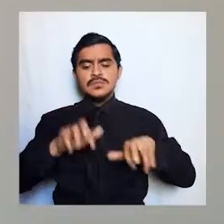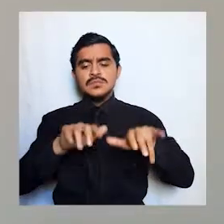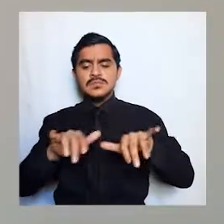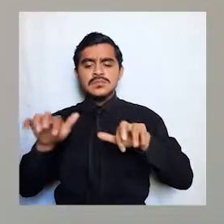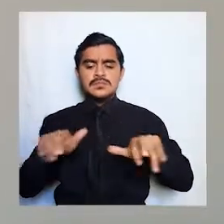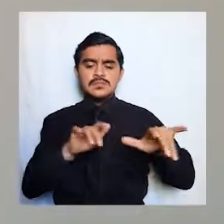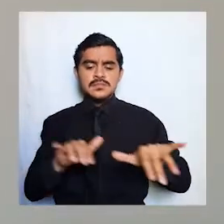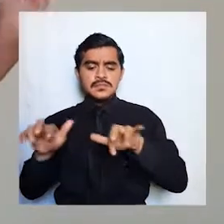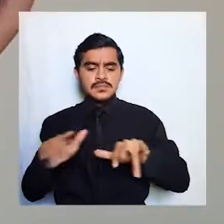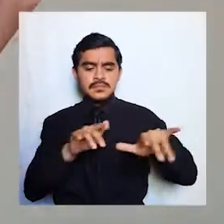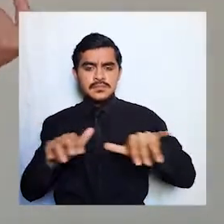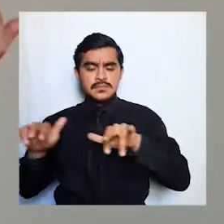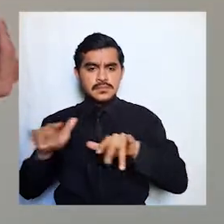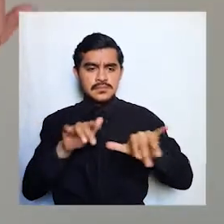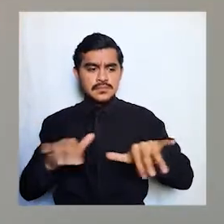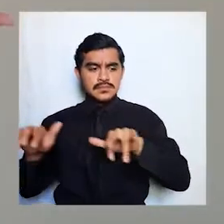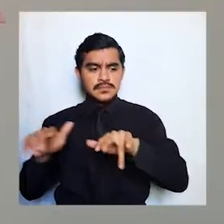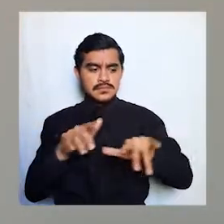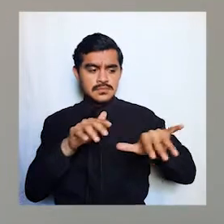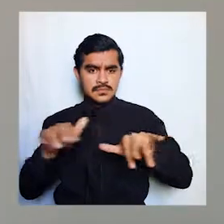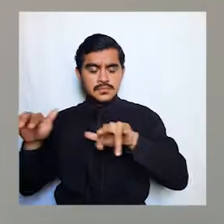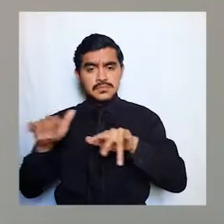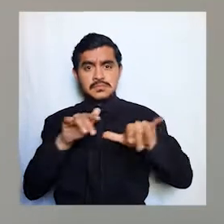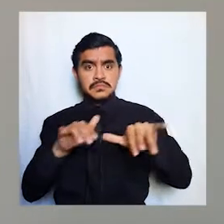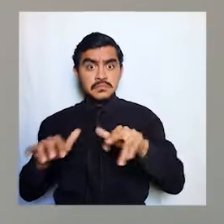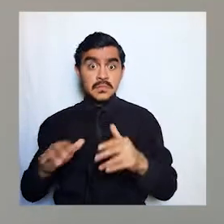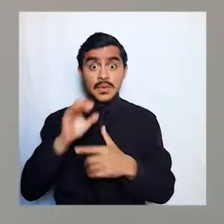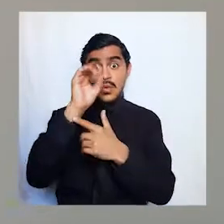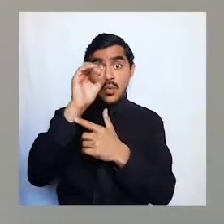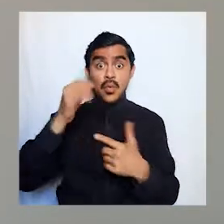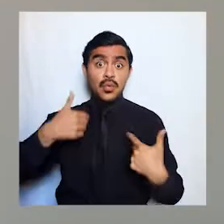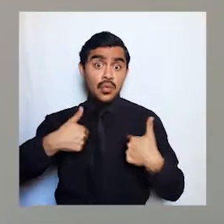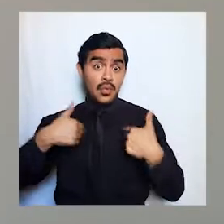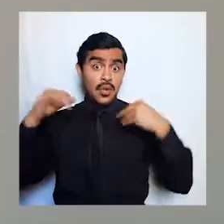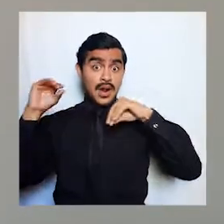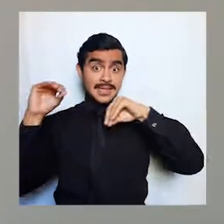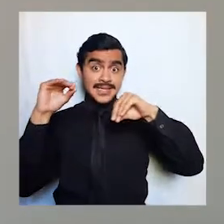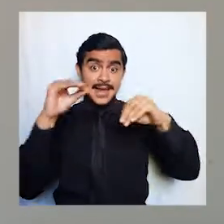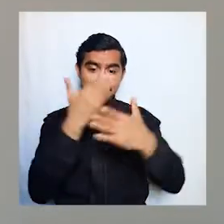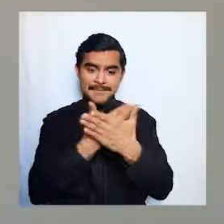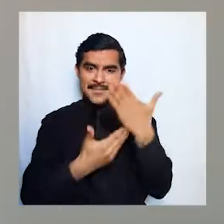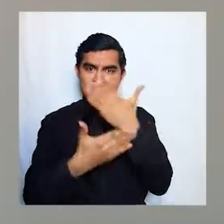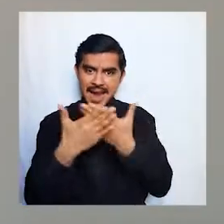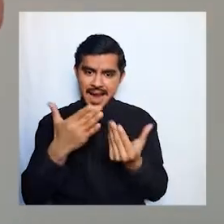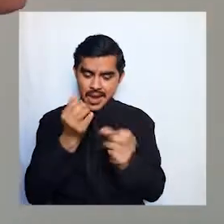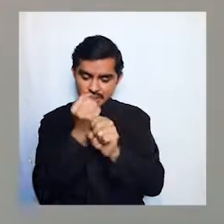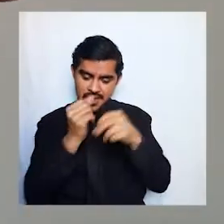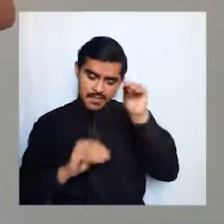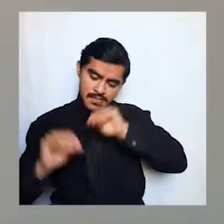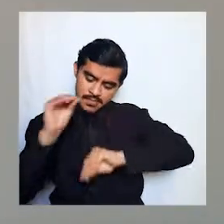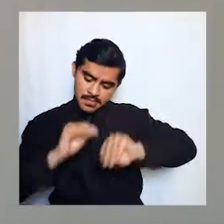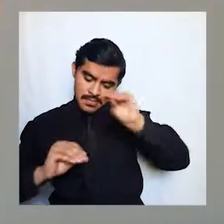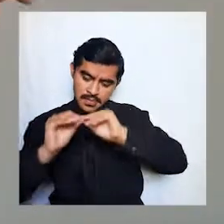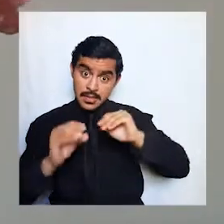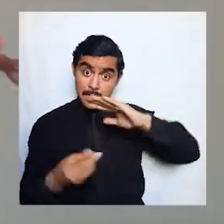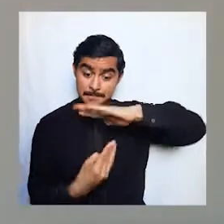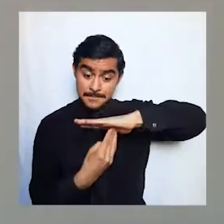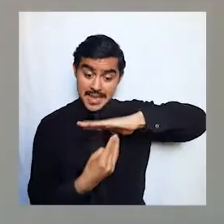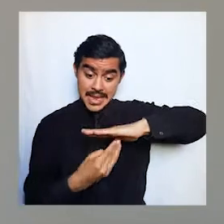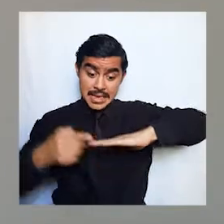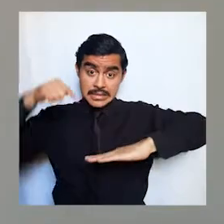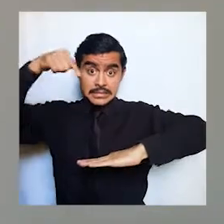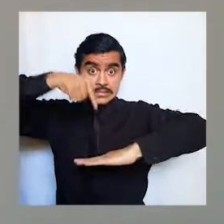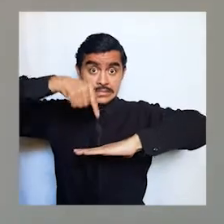o estás cantando una canción o de repente estás enseñando manualidades donde la mesa donde